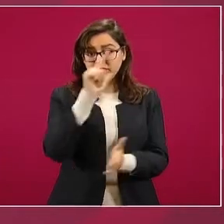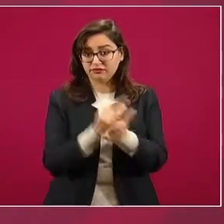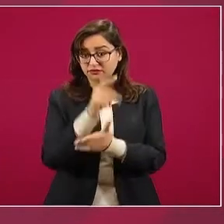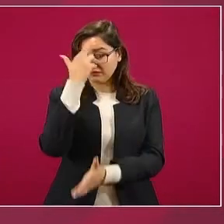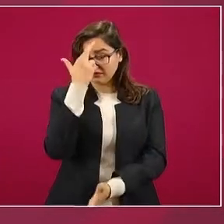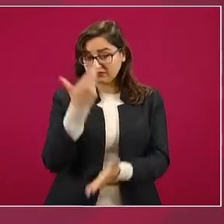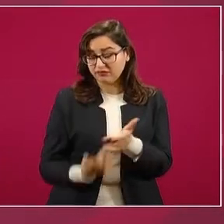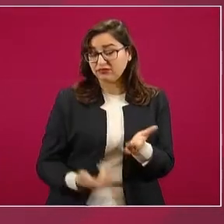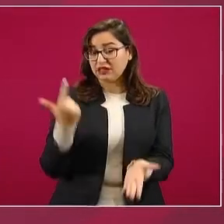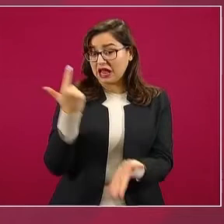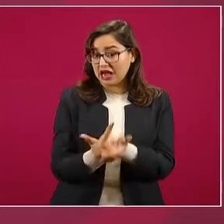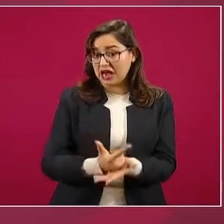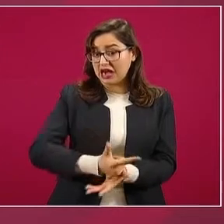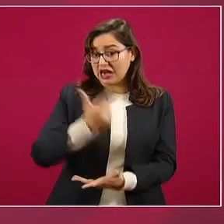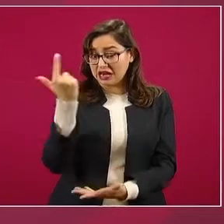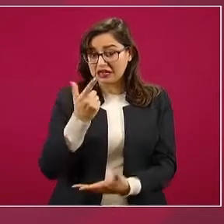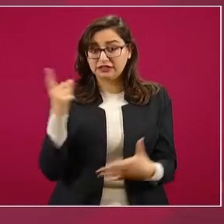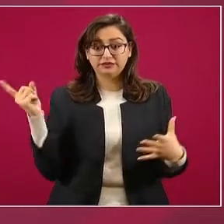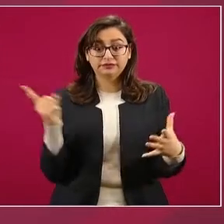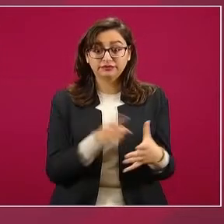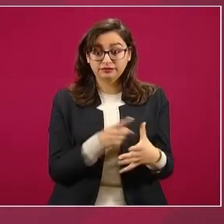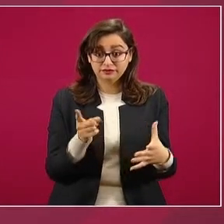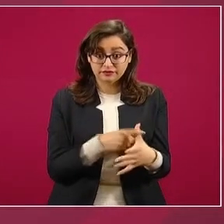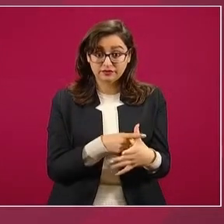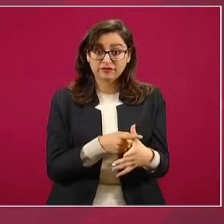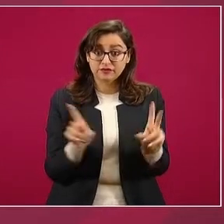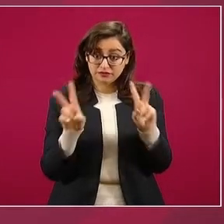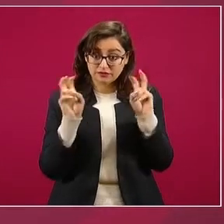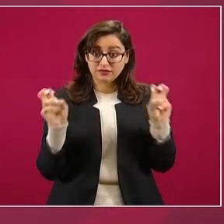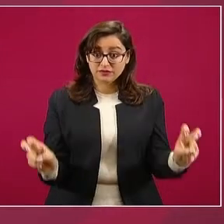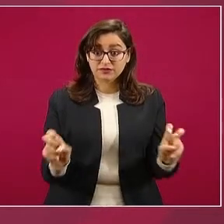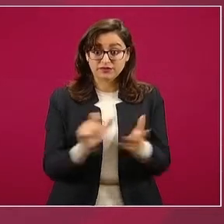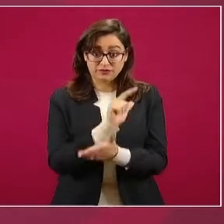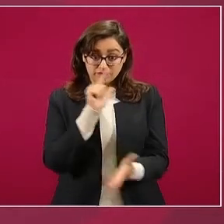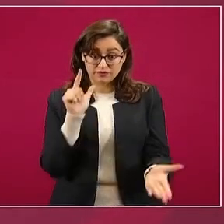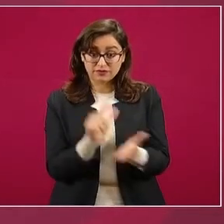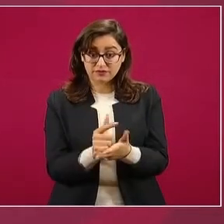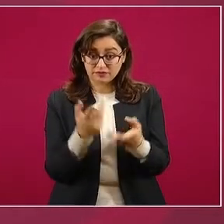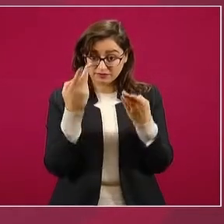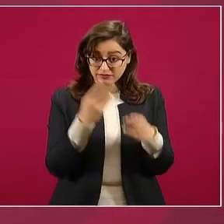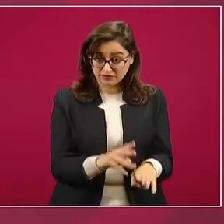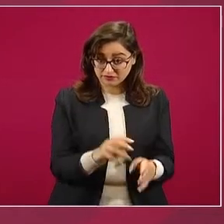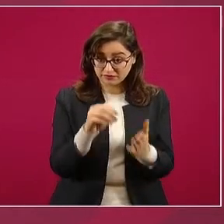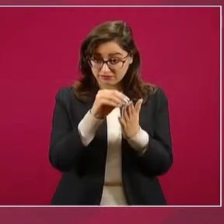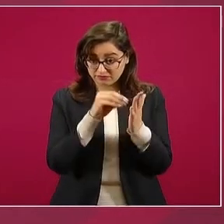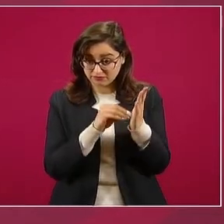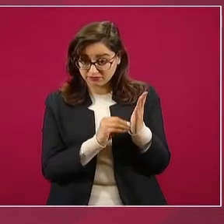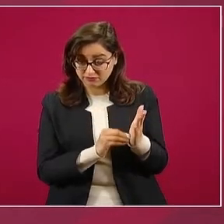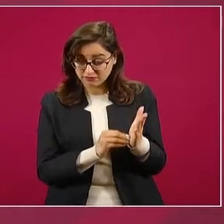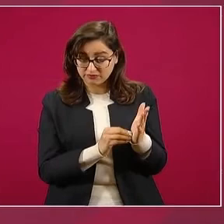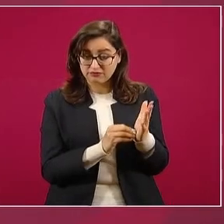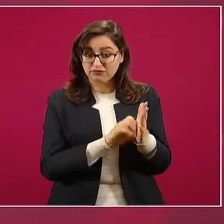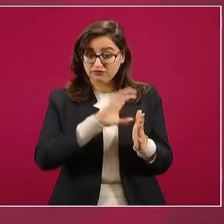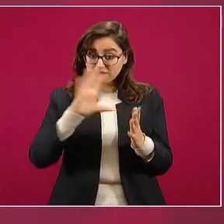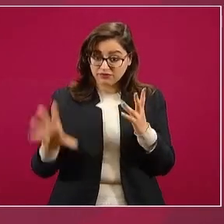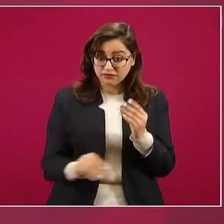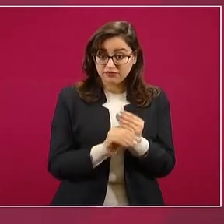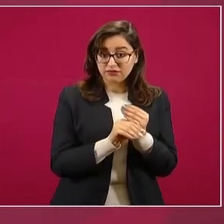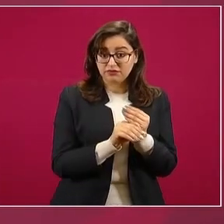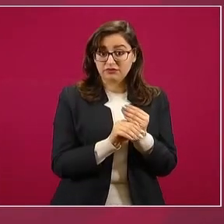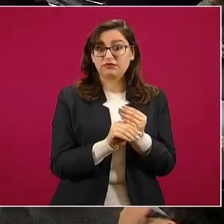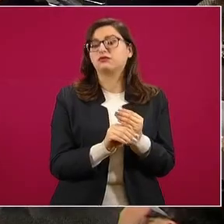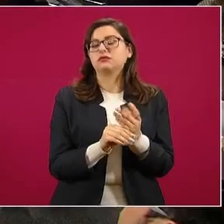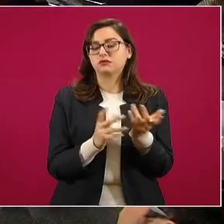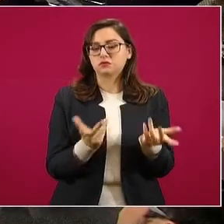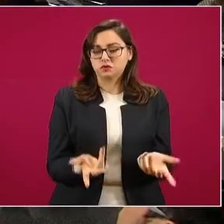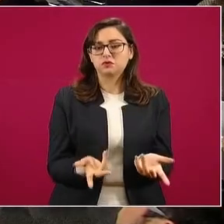el que se quiera reformar la ley para que se pueda